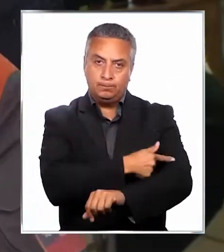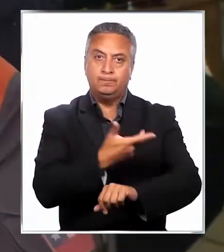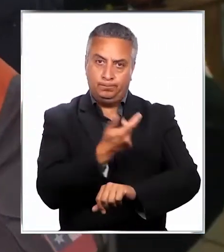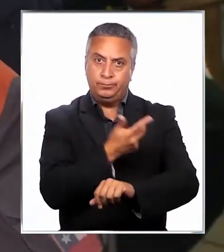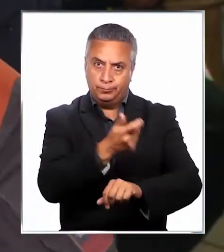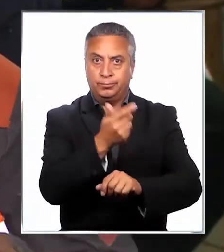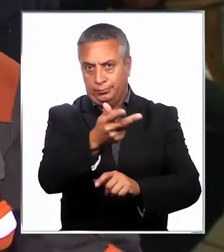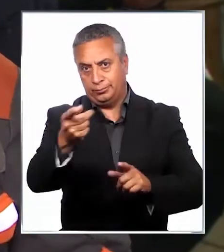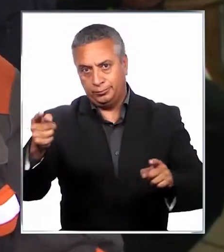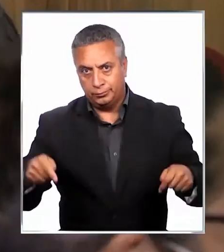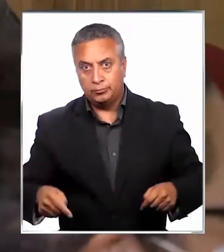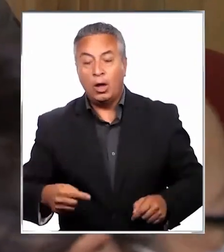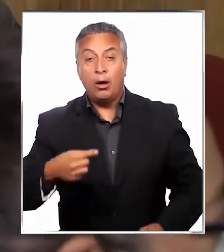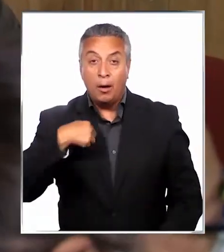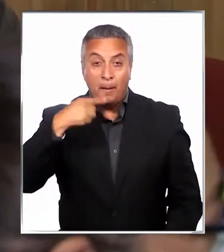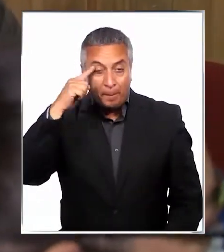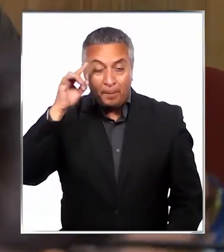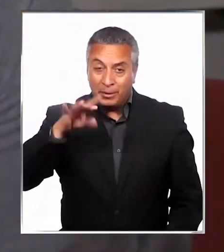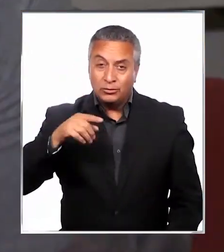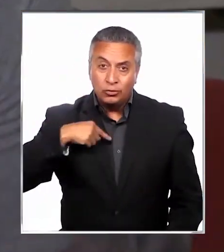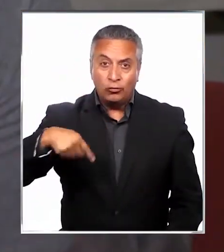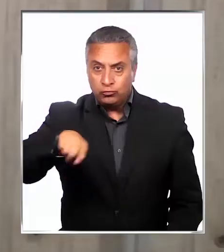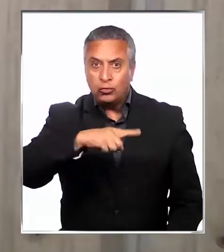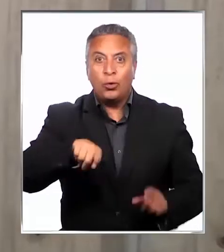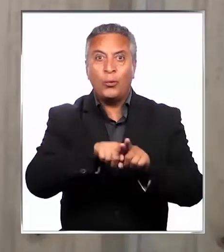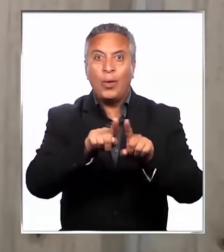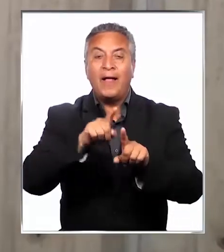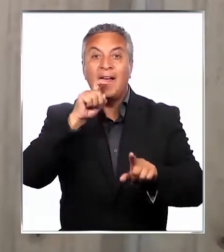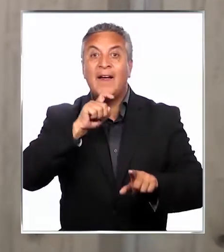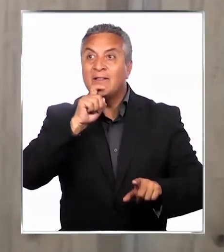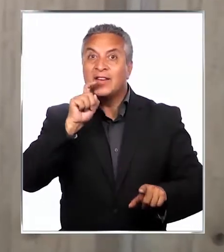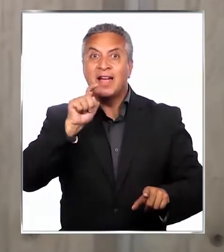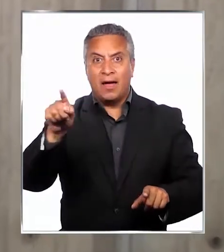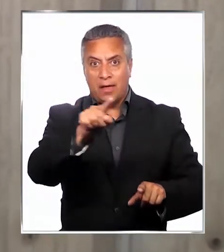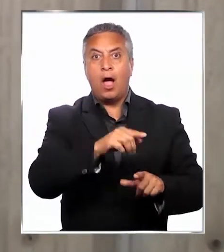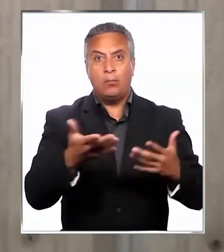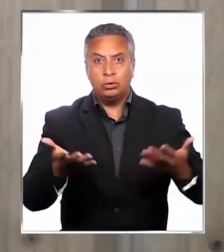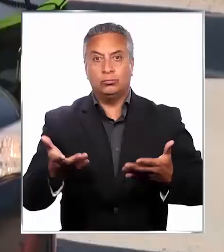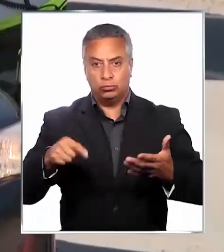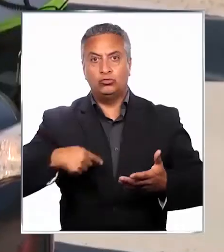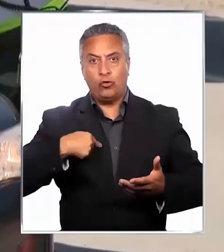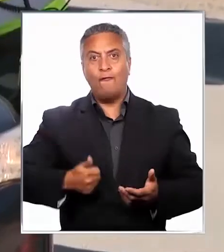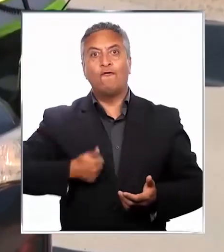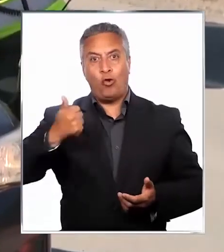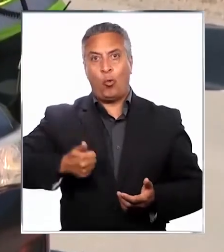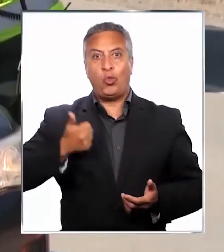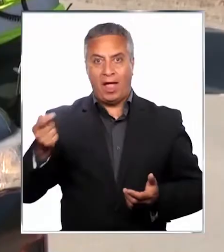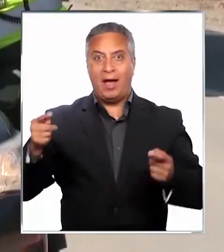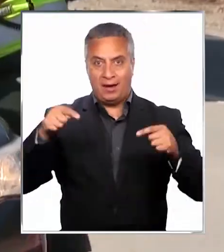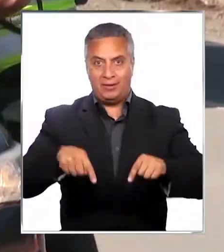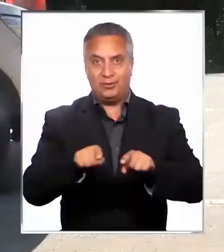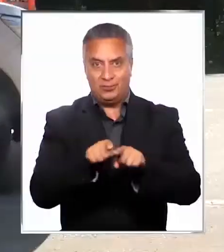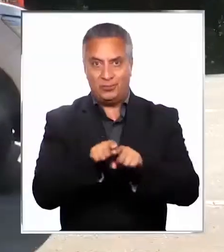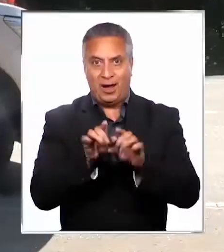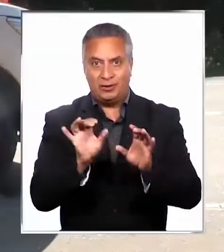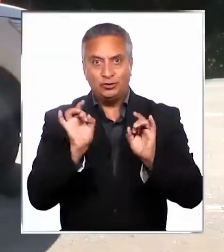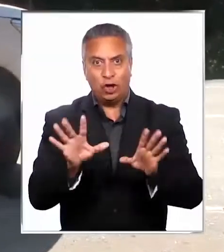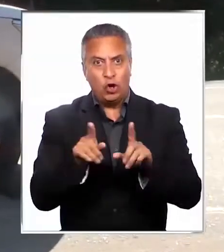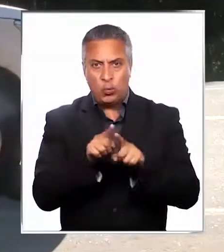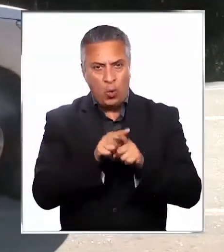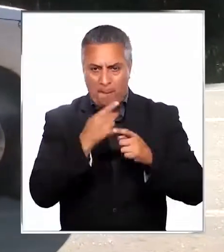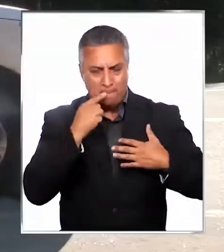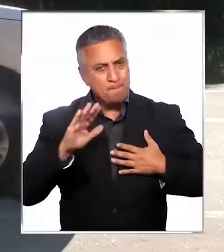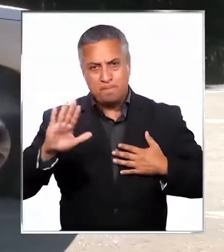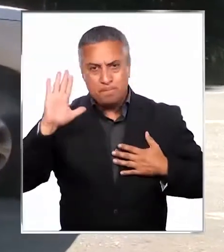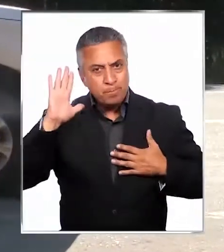vacunar a sus integrantes. Yo creo que somos la envidia de muchas comunas de tener estos voluntarios con esta mística, con